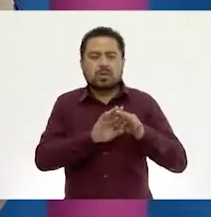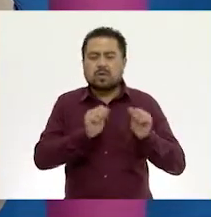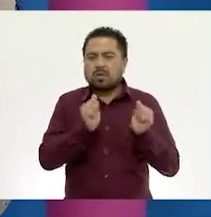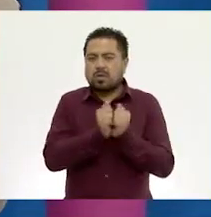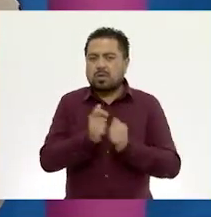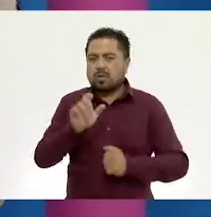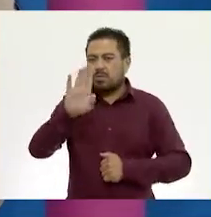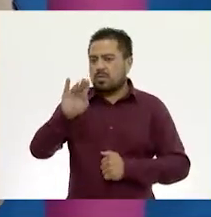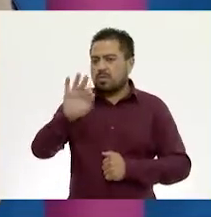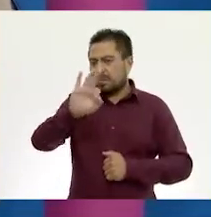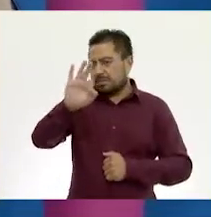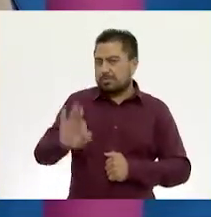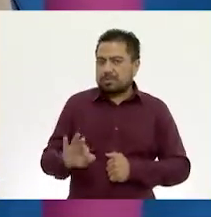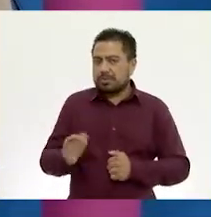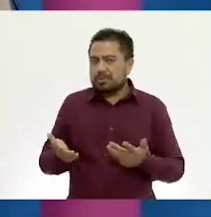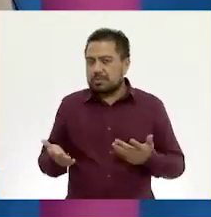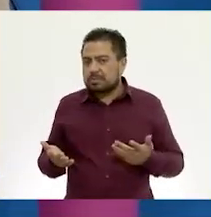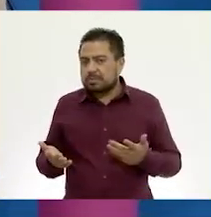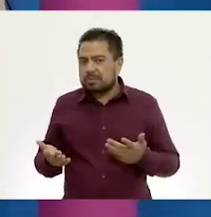90%.